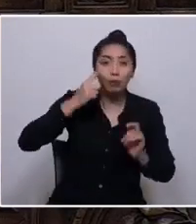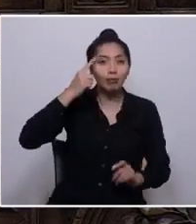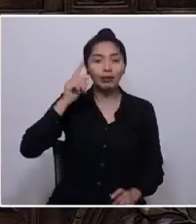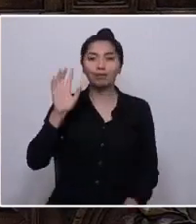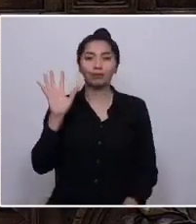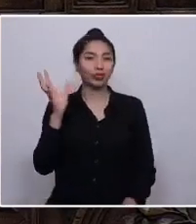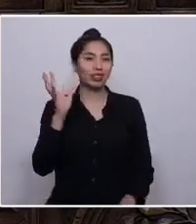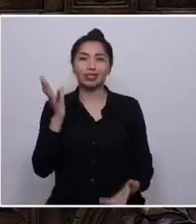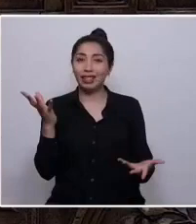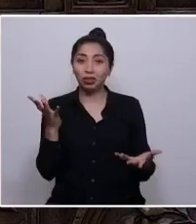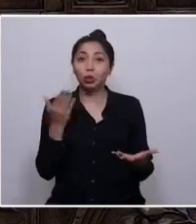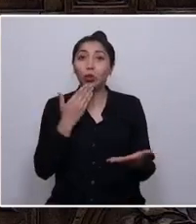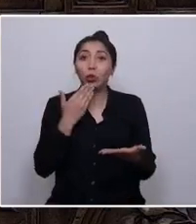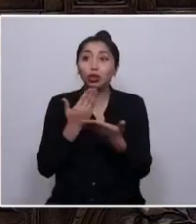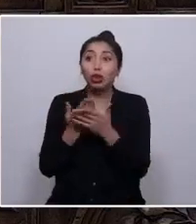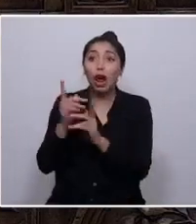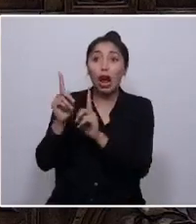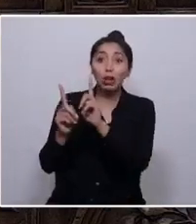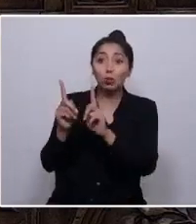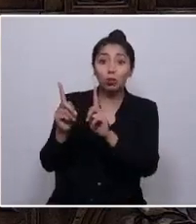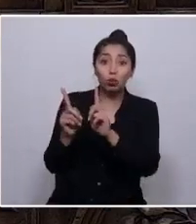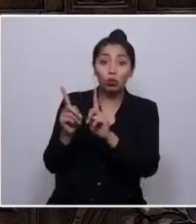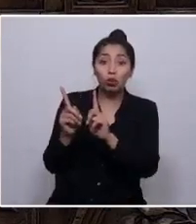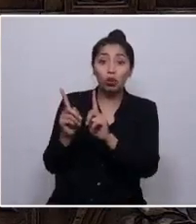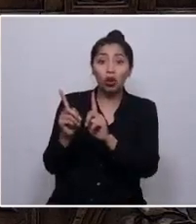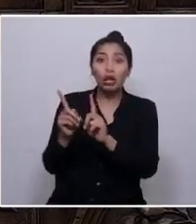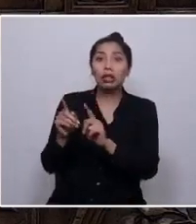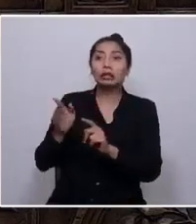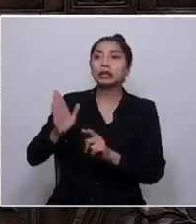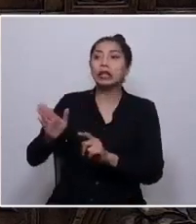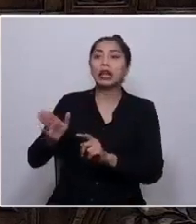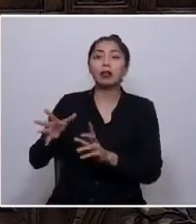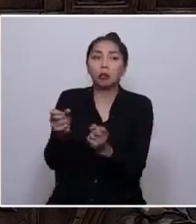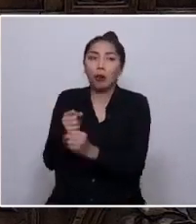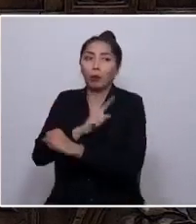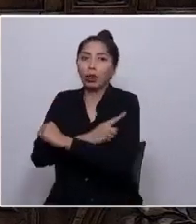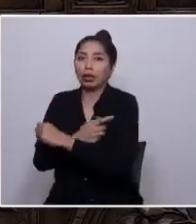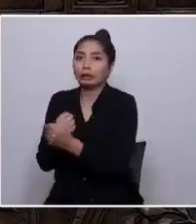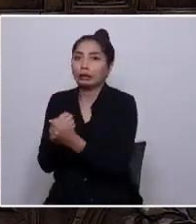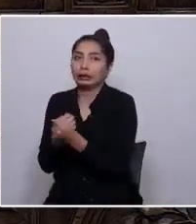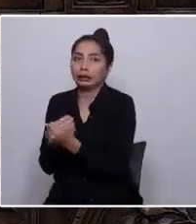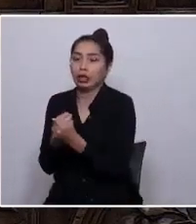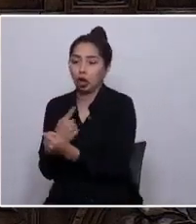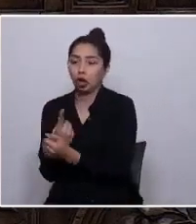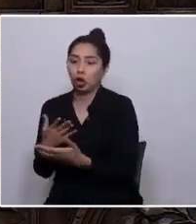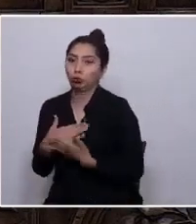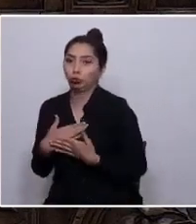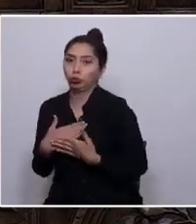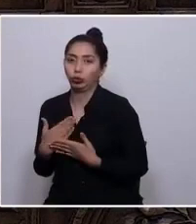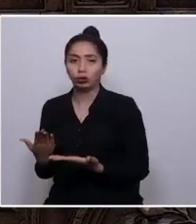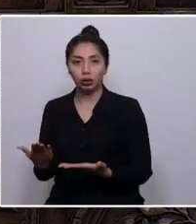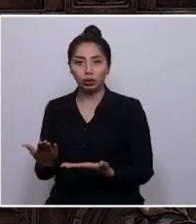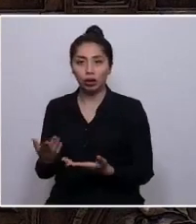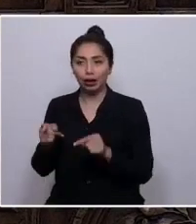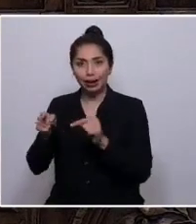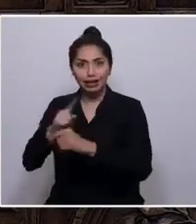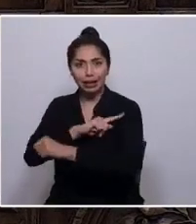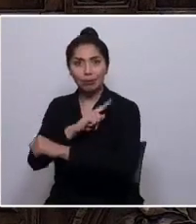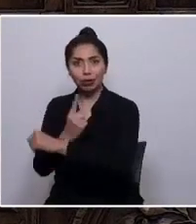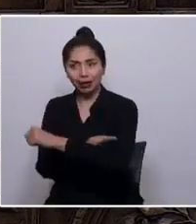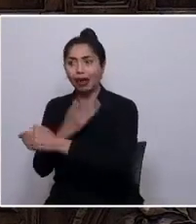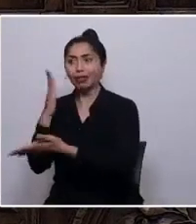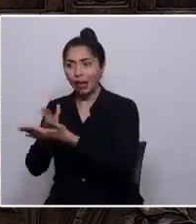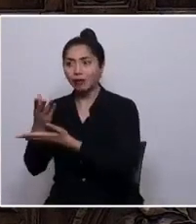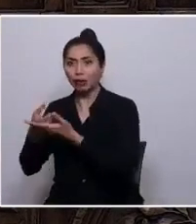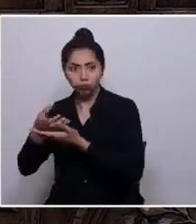reales si algunos no pierden el poder que hoy día tienen y que protegen. Y si no se reparte realmente ese poder entre el resto de